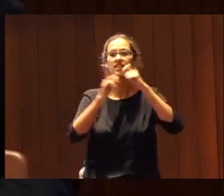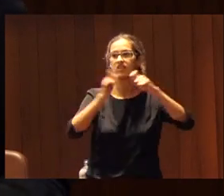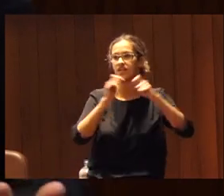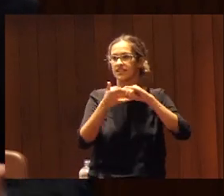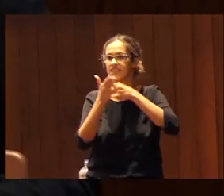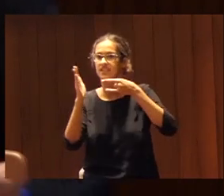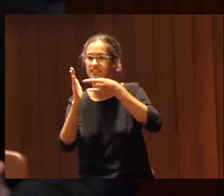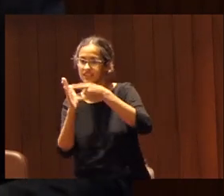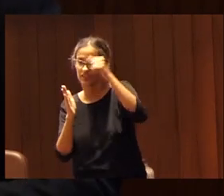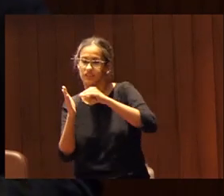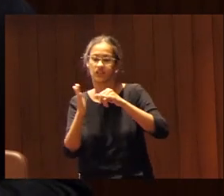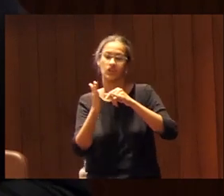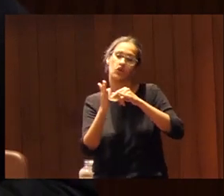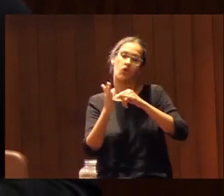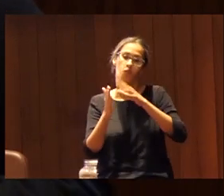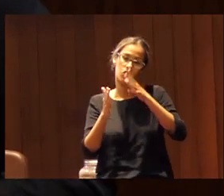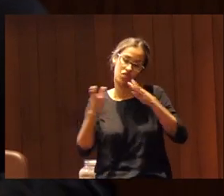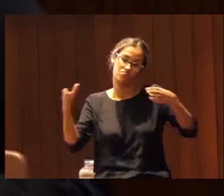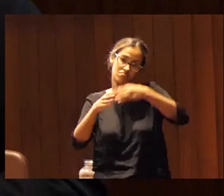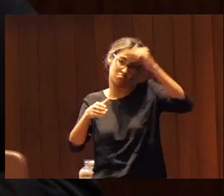de forma consciente porque eran hombres